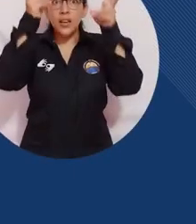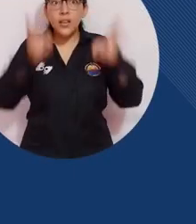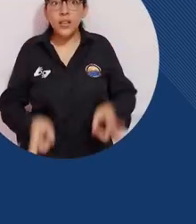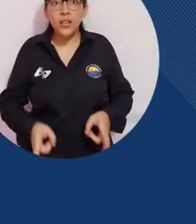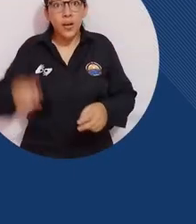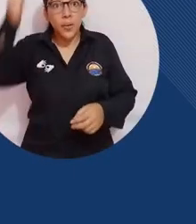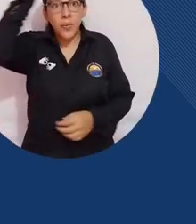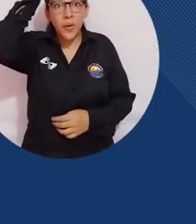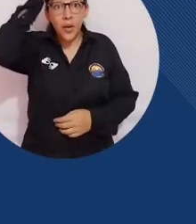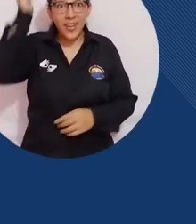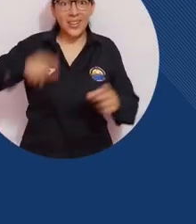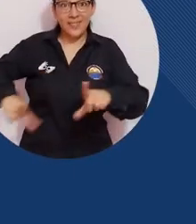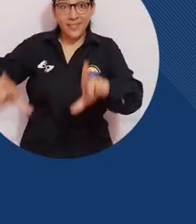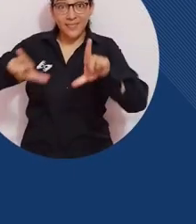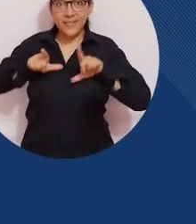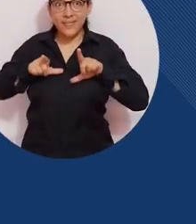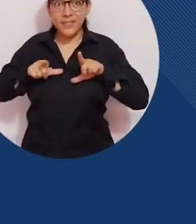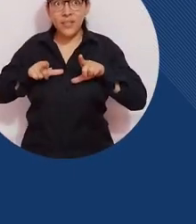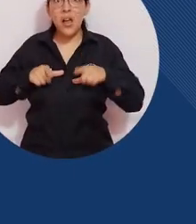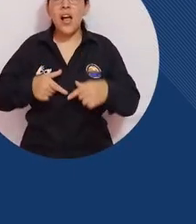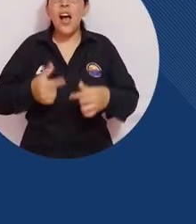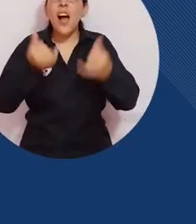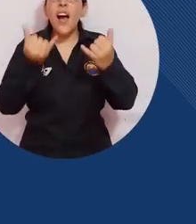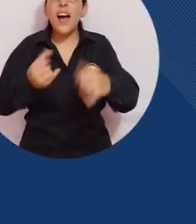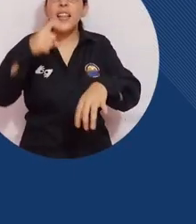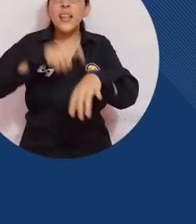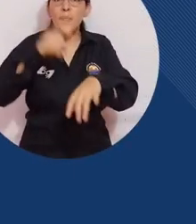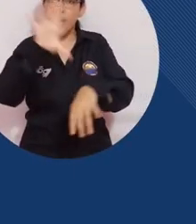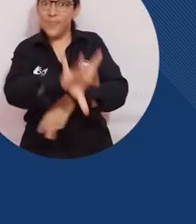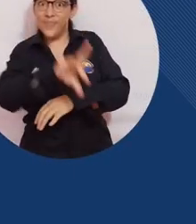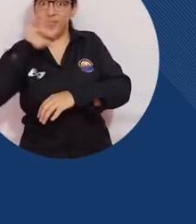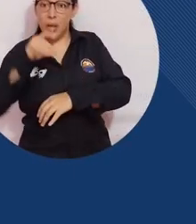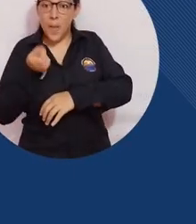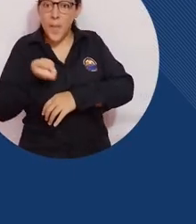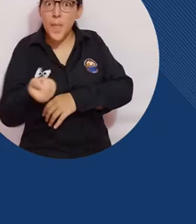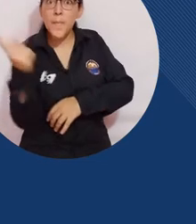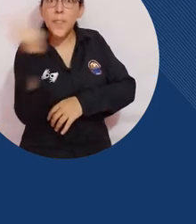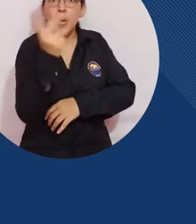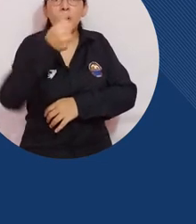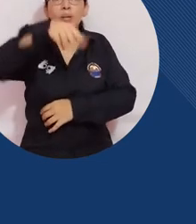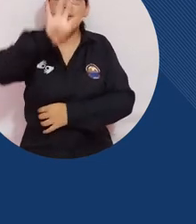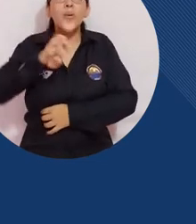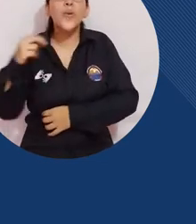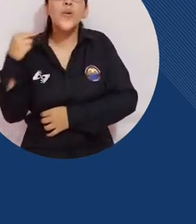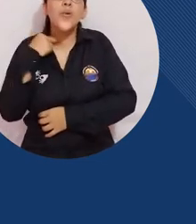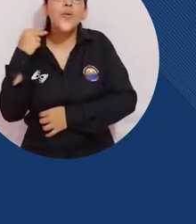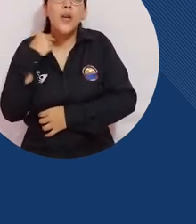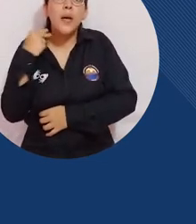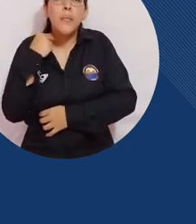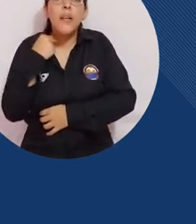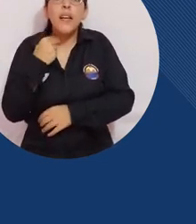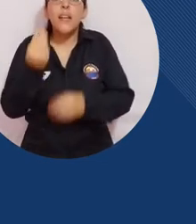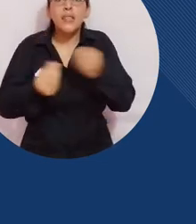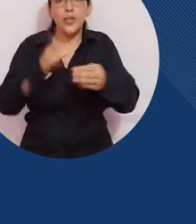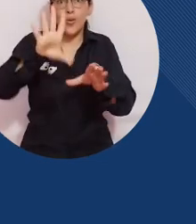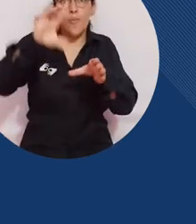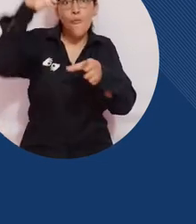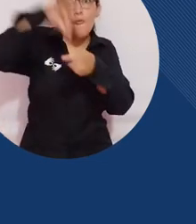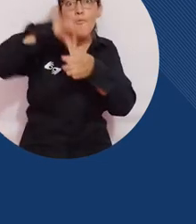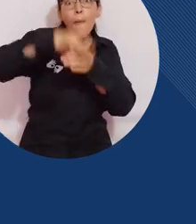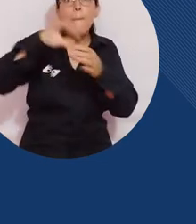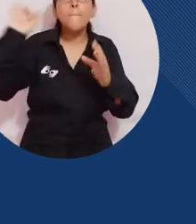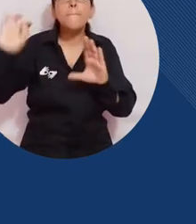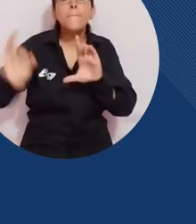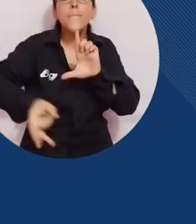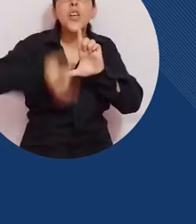Estudiante docente y graduado es momento de elegir Este viernes 19 de noviembre se desarrolla la